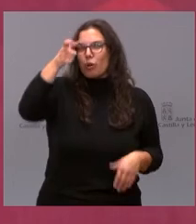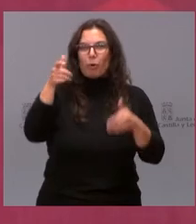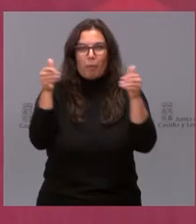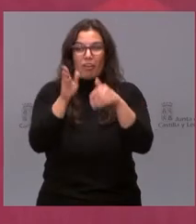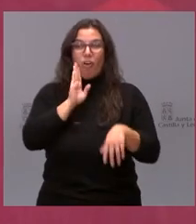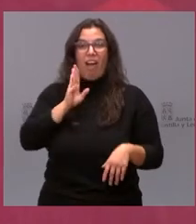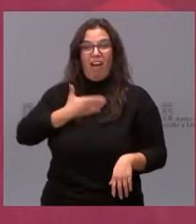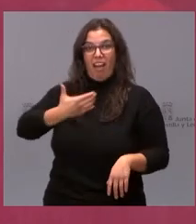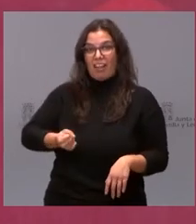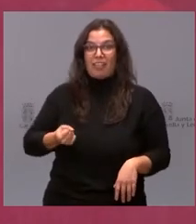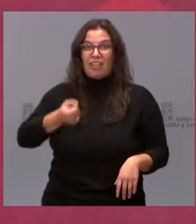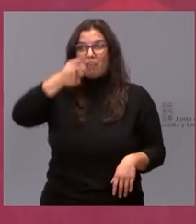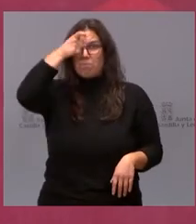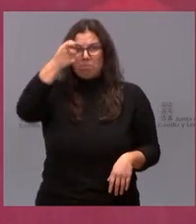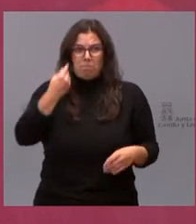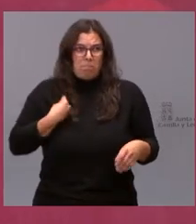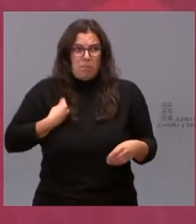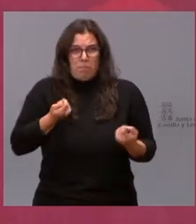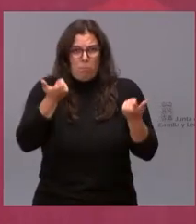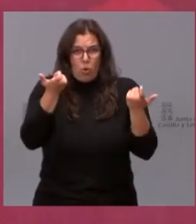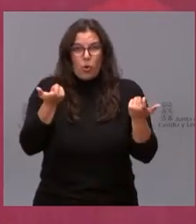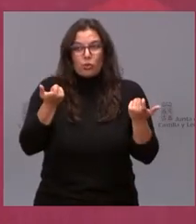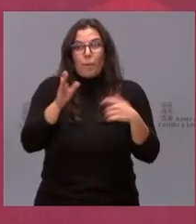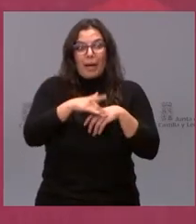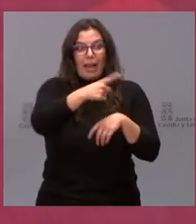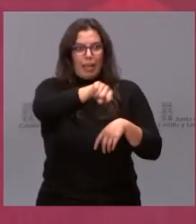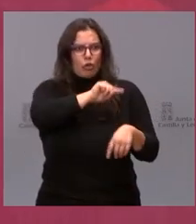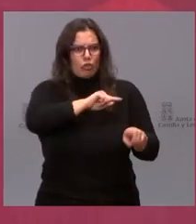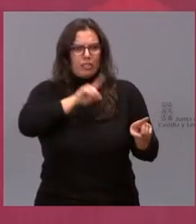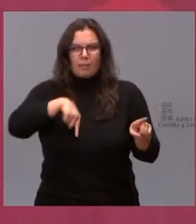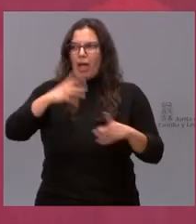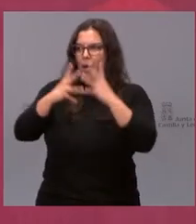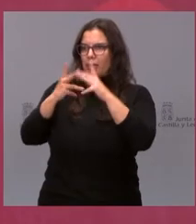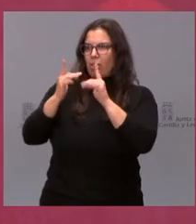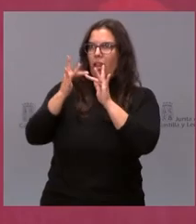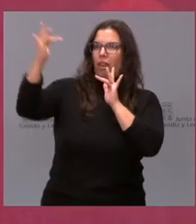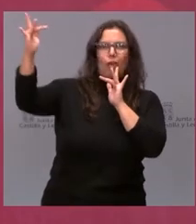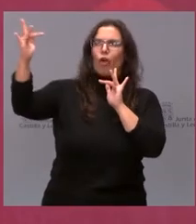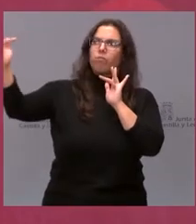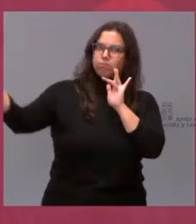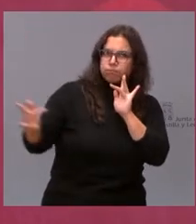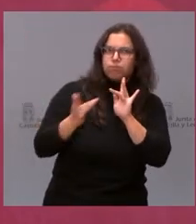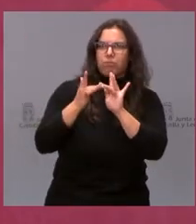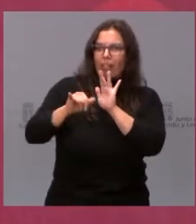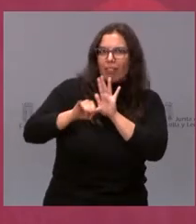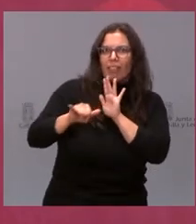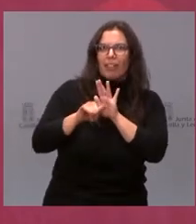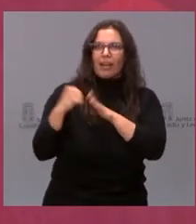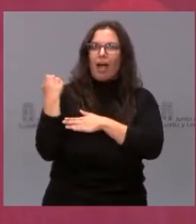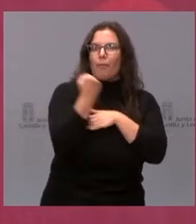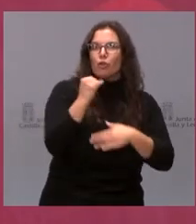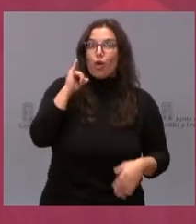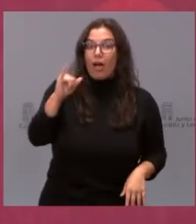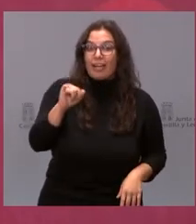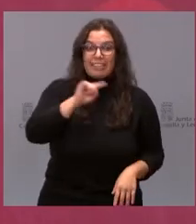el alcalde, de muy poquitos vecinos, que sientan que las administraciones estamos aquí, que sientan que les arropemos y que sientan